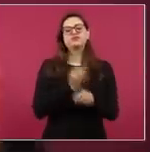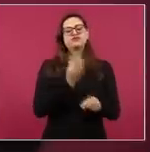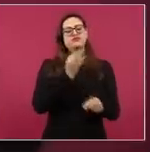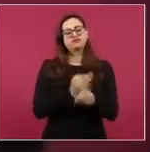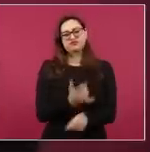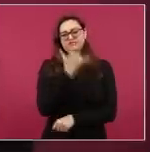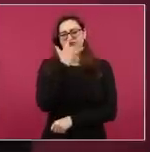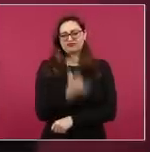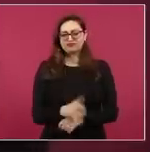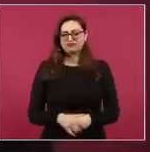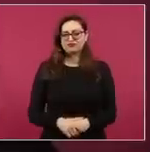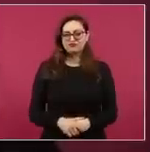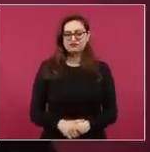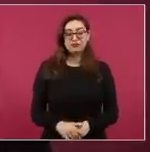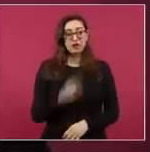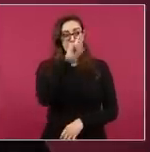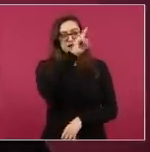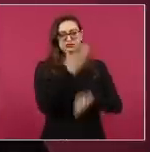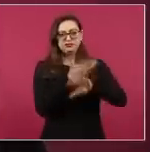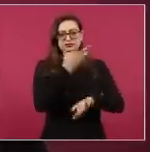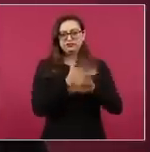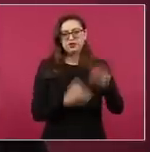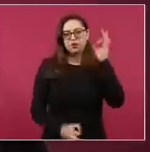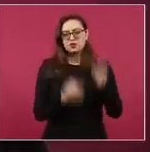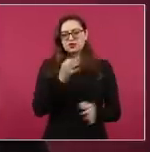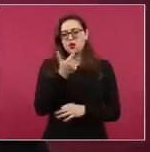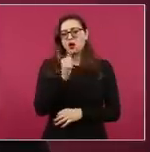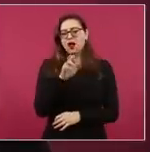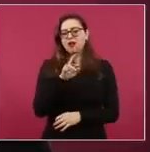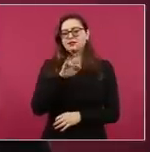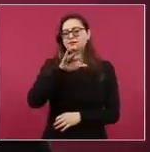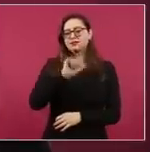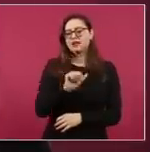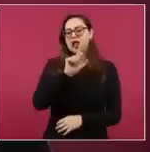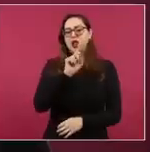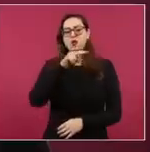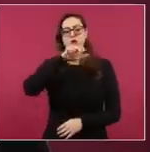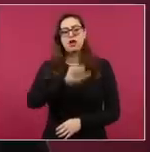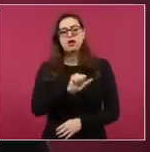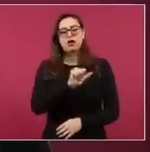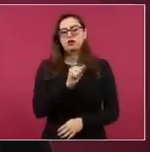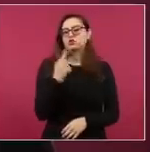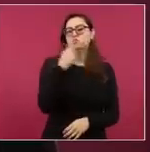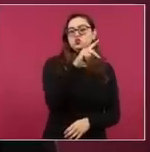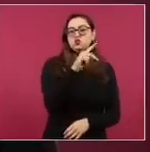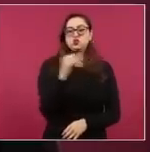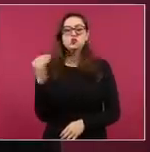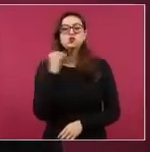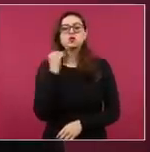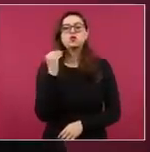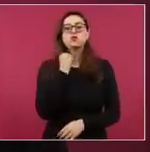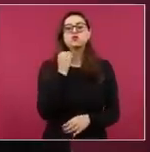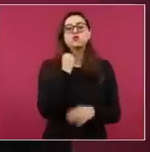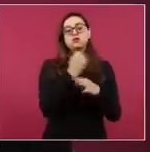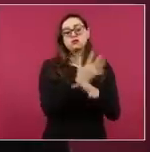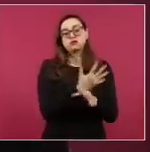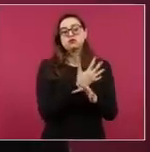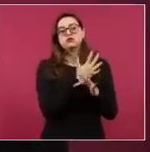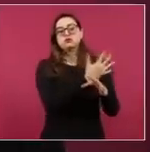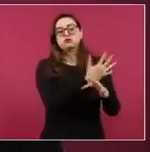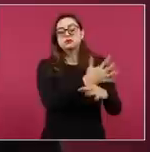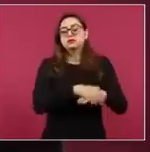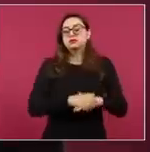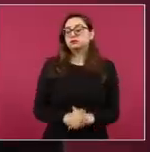se investigue lo que pudo obtener en sus negocios